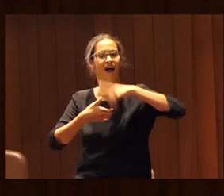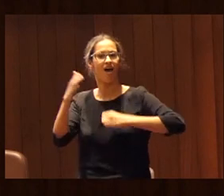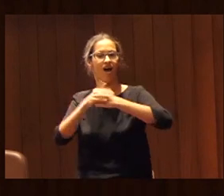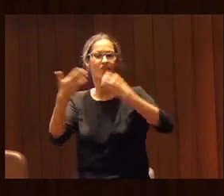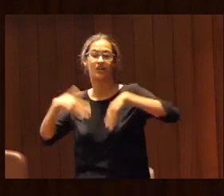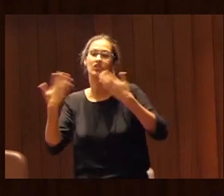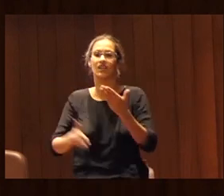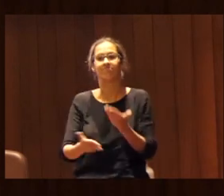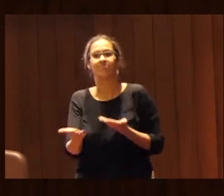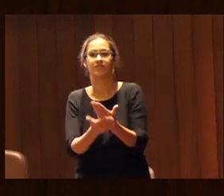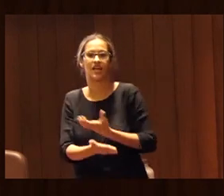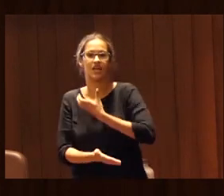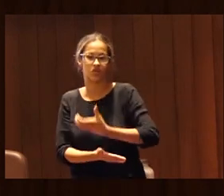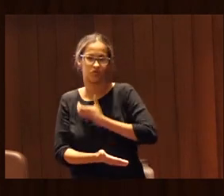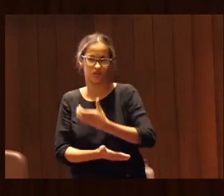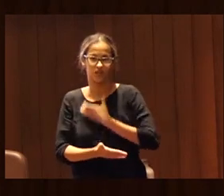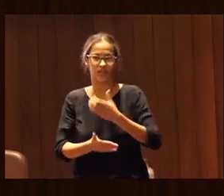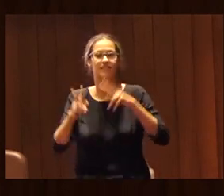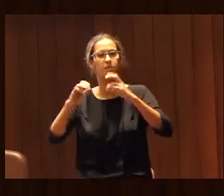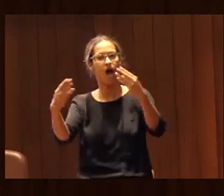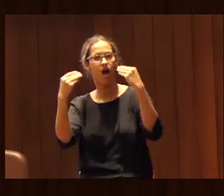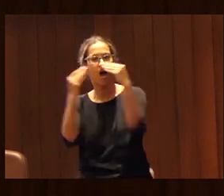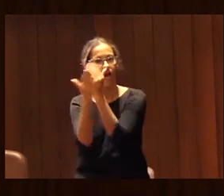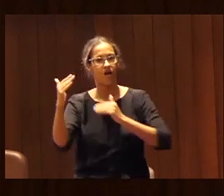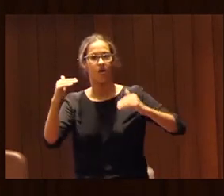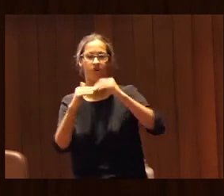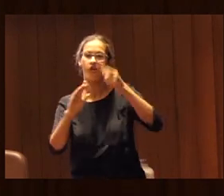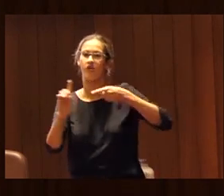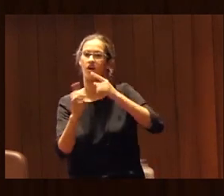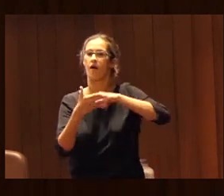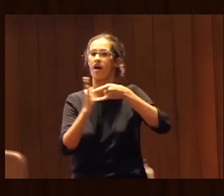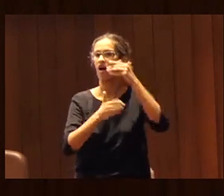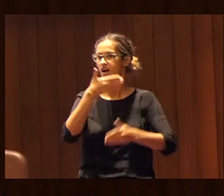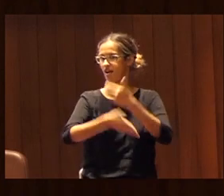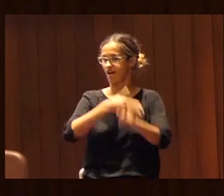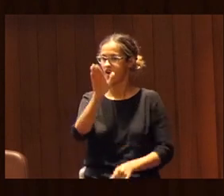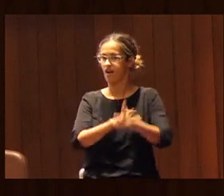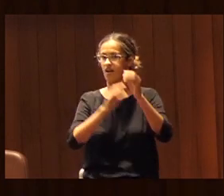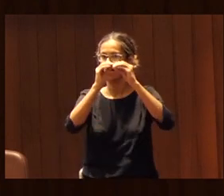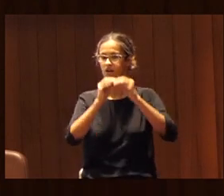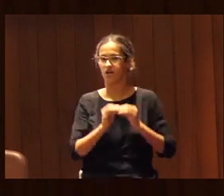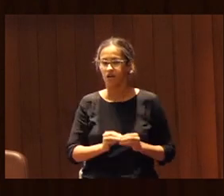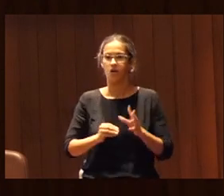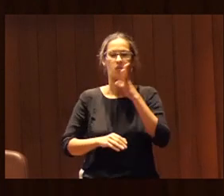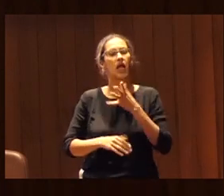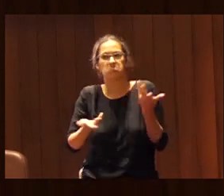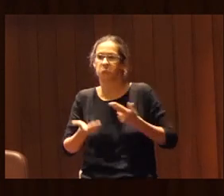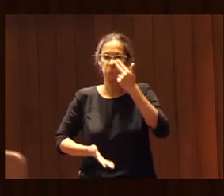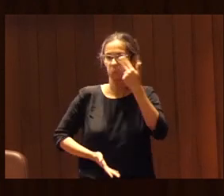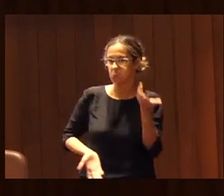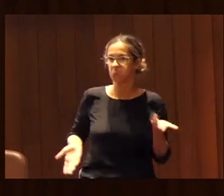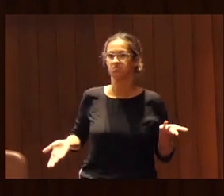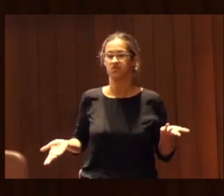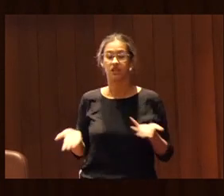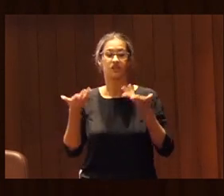ayuntamiento que les dieran más formación en igualdad para poder seguir desarrollando proyectos porque realmente tienen un interés también o sea esto